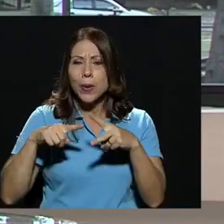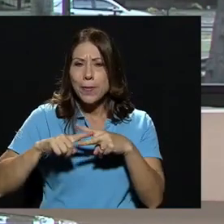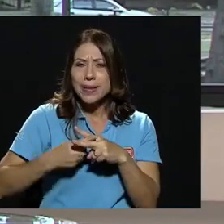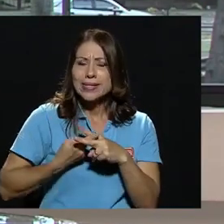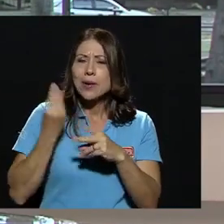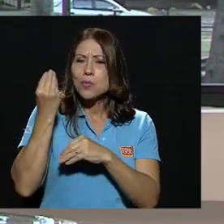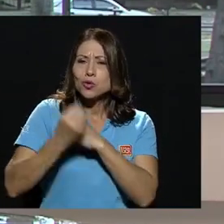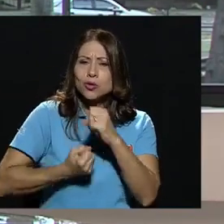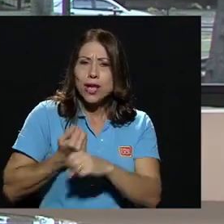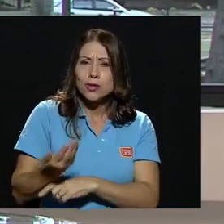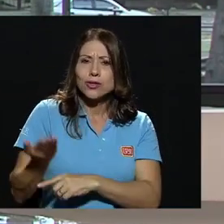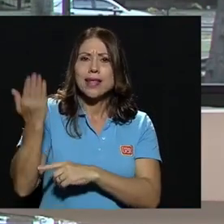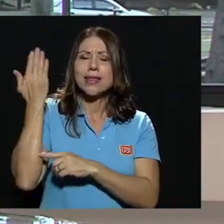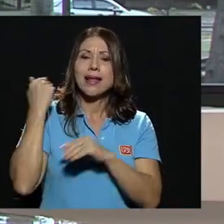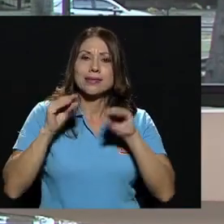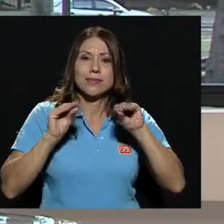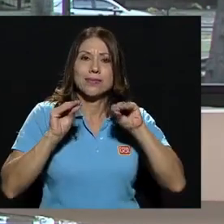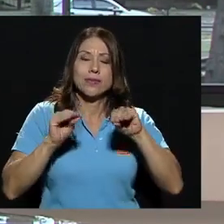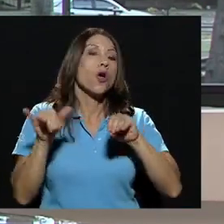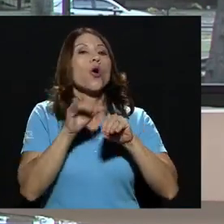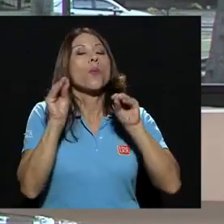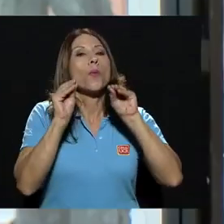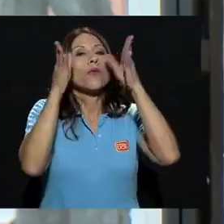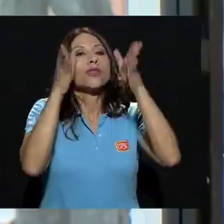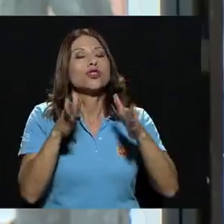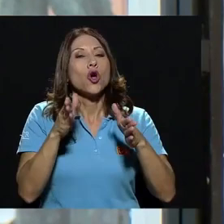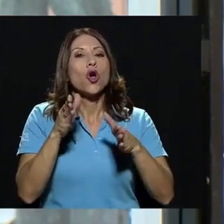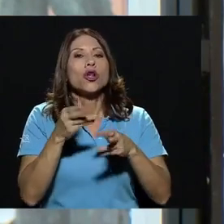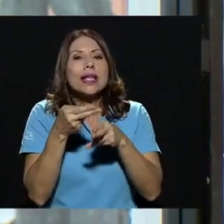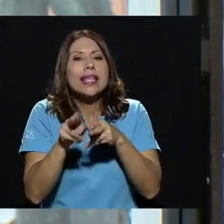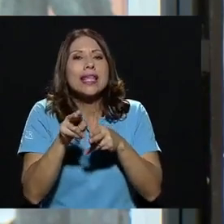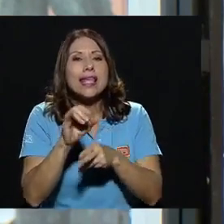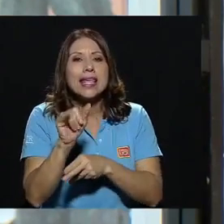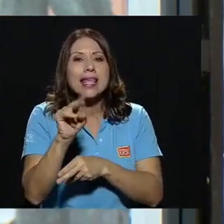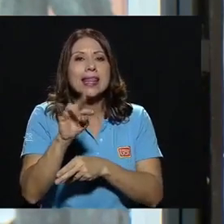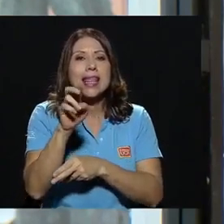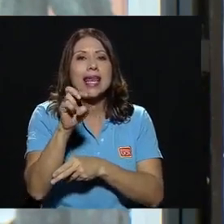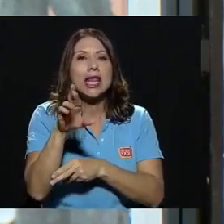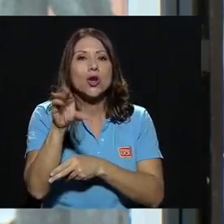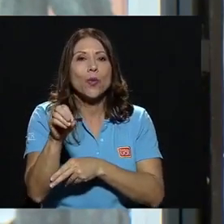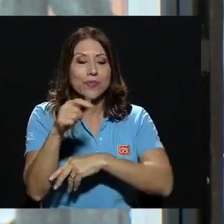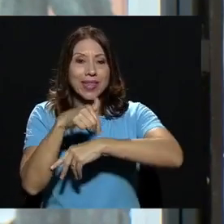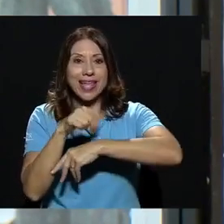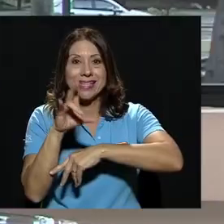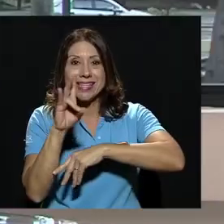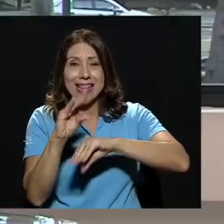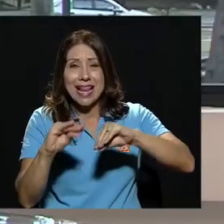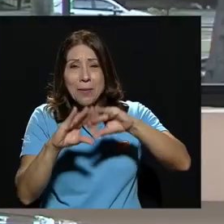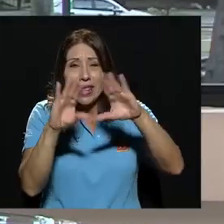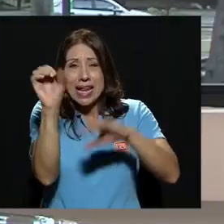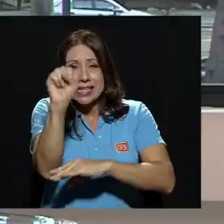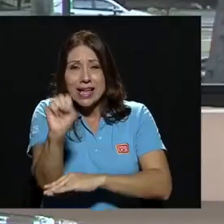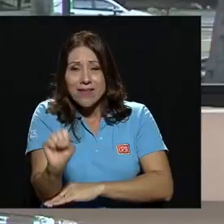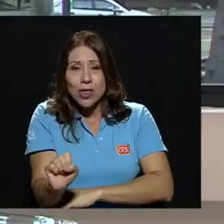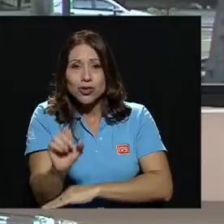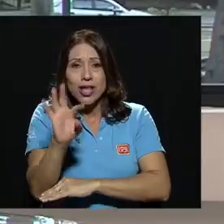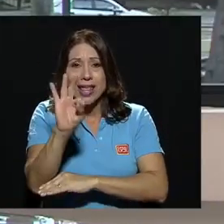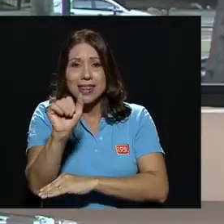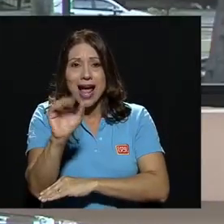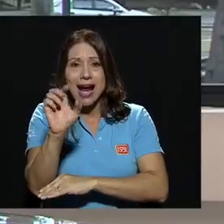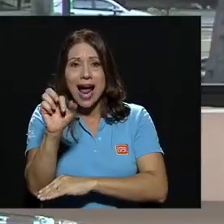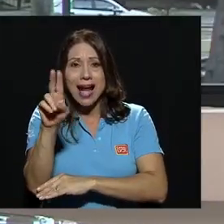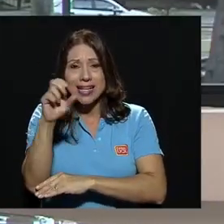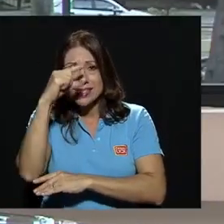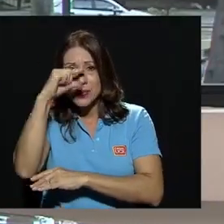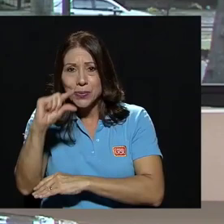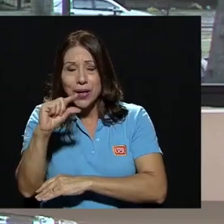muchos años atrás dando clases como profesor interino a las 7 de la mañana los sábados en Tacares. Yo me levantaba a las 4 y resto de